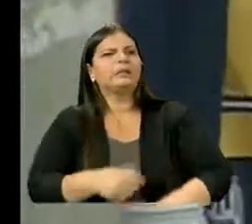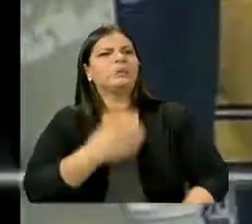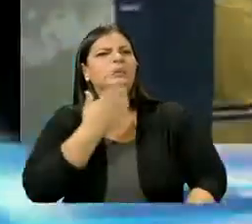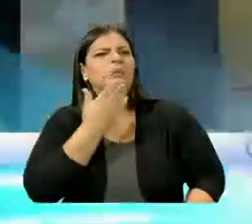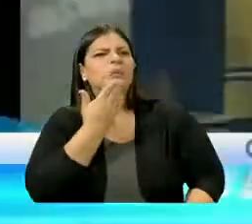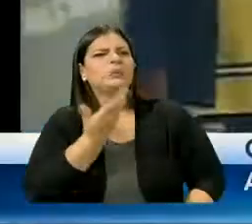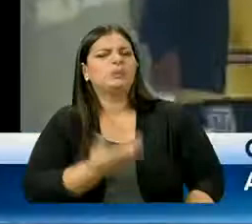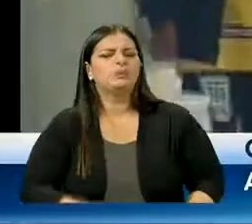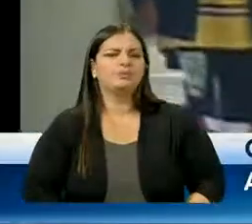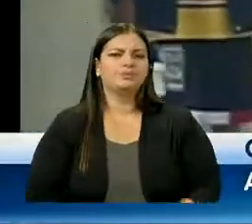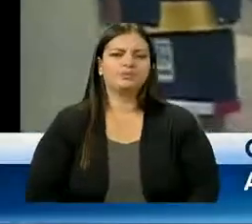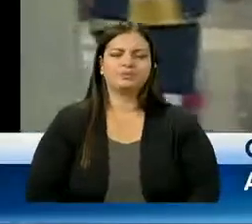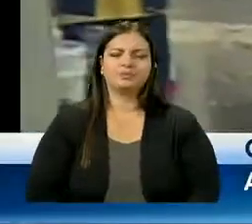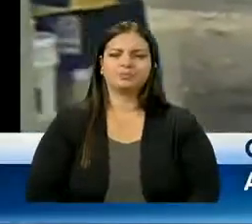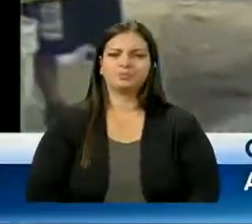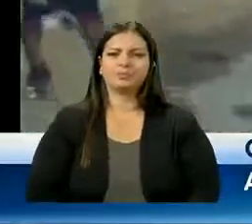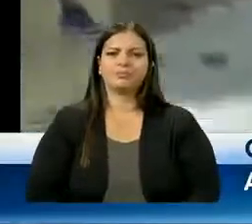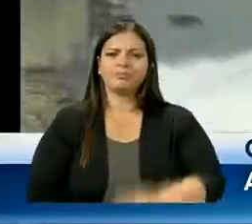Montesinaí?